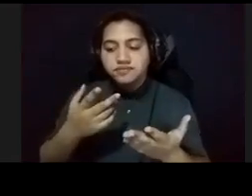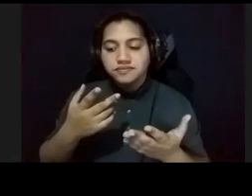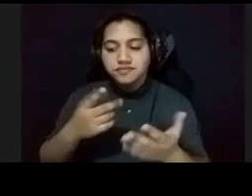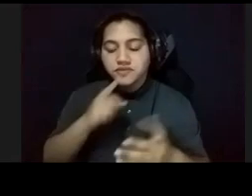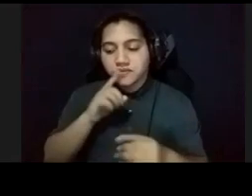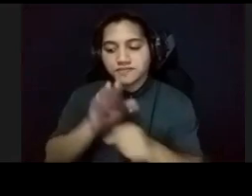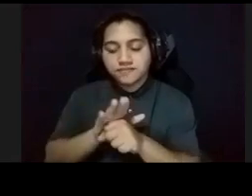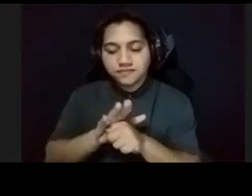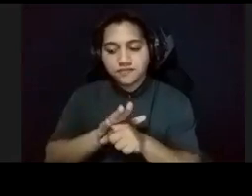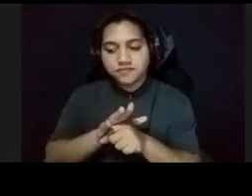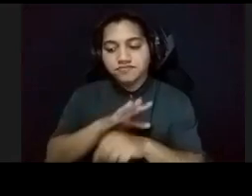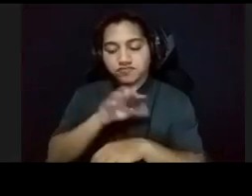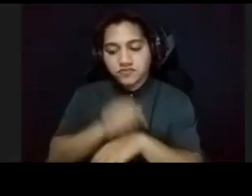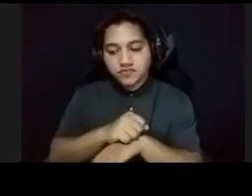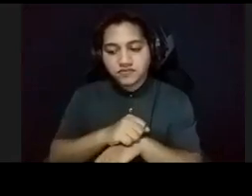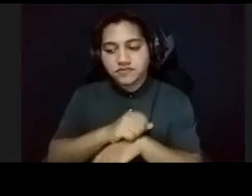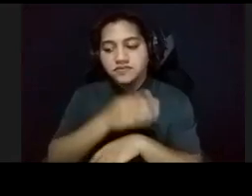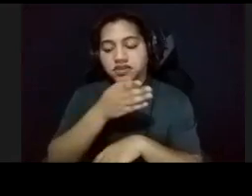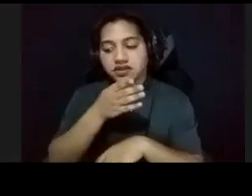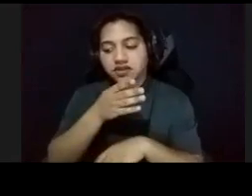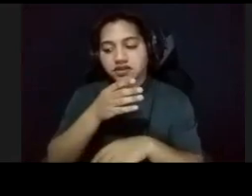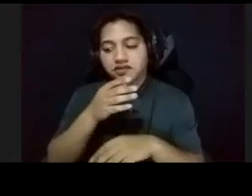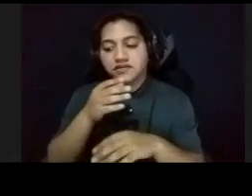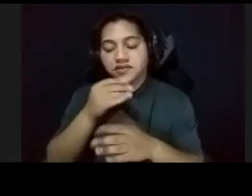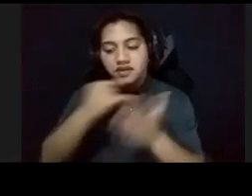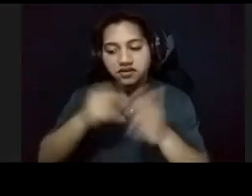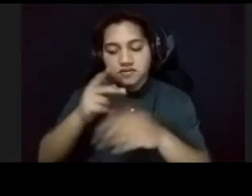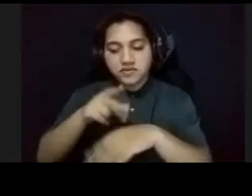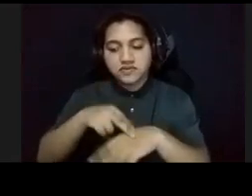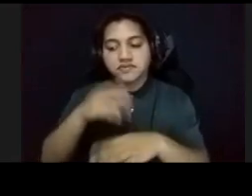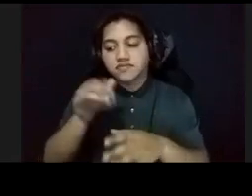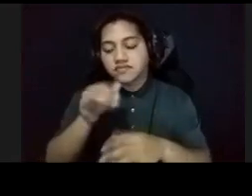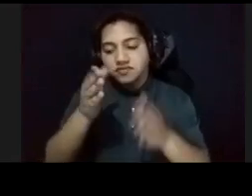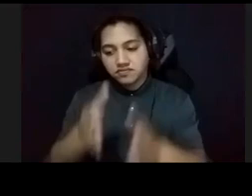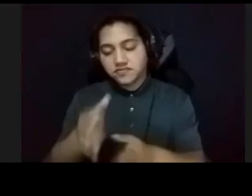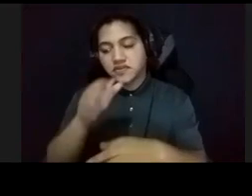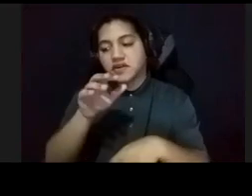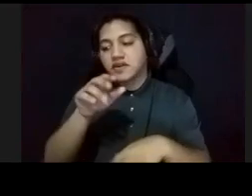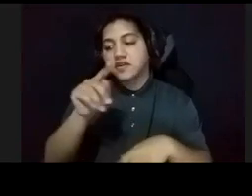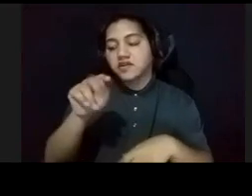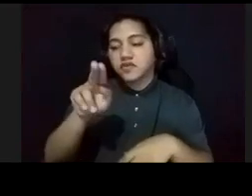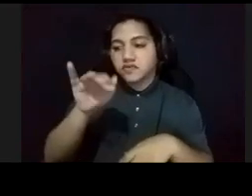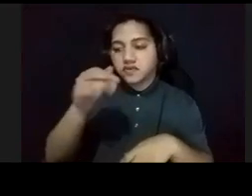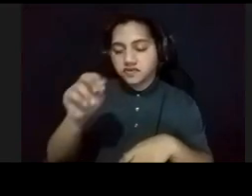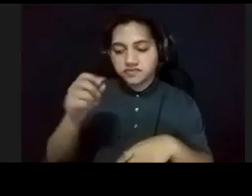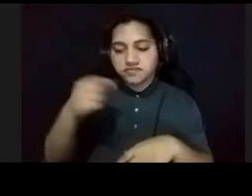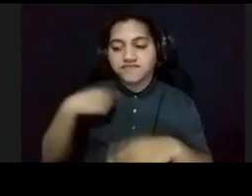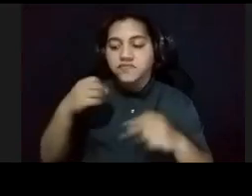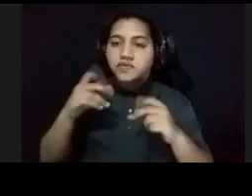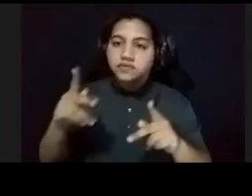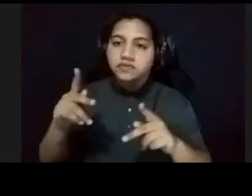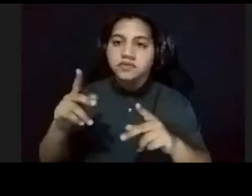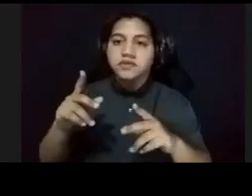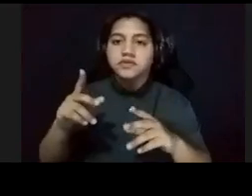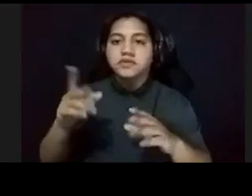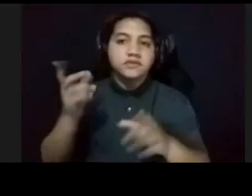todo, con el artista, la figura de Rafael Trufiño, y cada vez que tengo una oportunidad, hago un